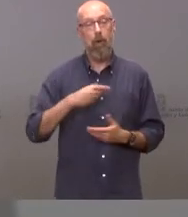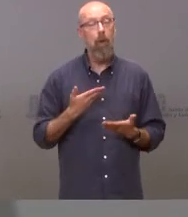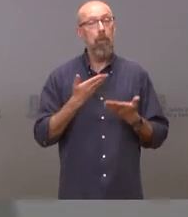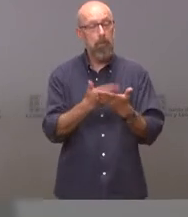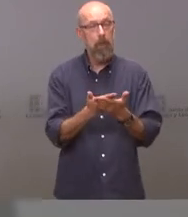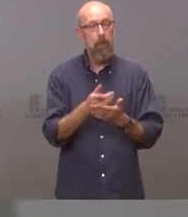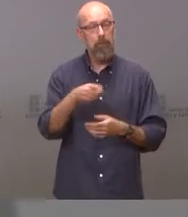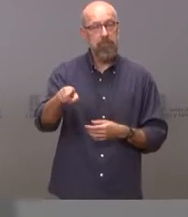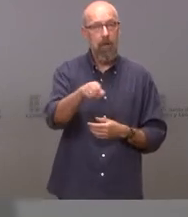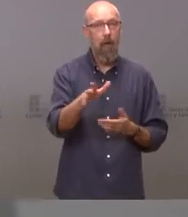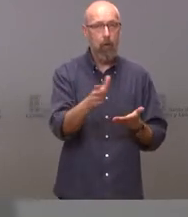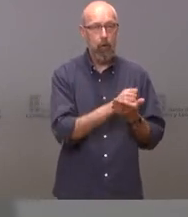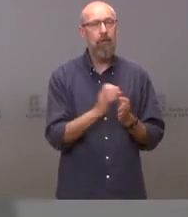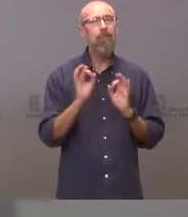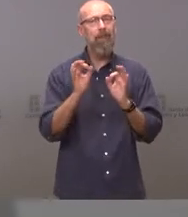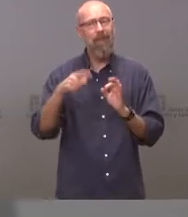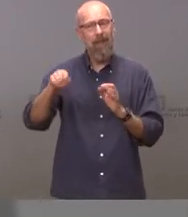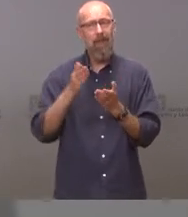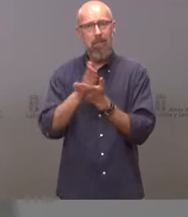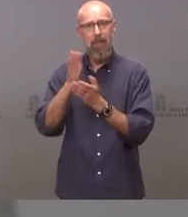especialmente a los medios de comunicación